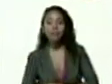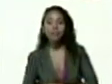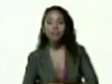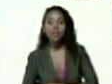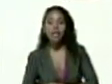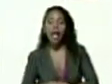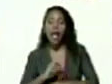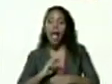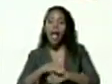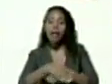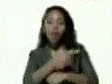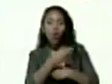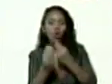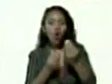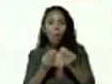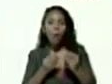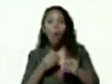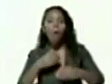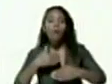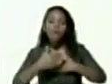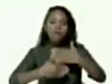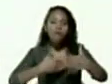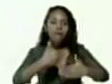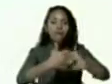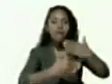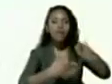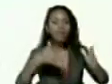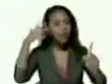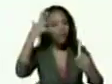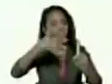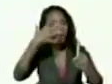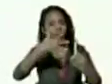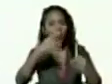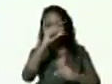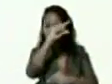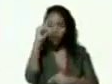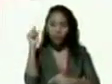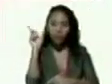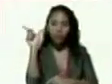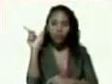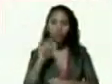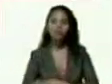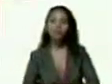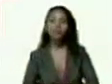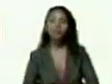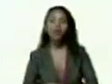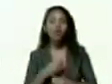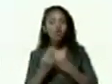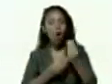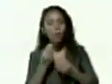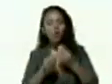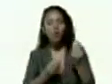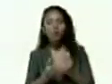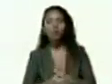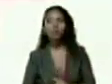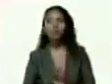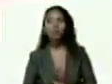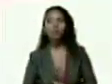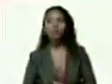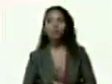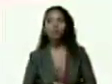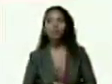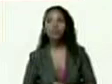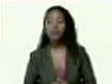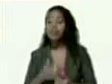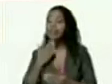Rodríguez cómo marcha el plan de formación del Partido Socialista Unido de Venezuela Héctor Rodríguez gracias